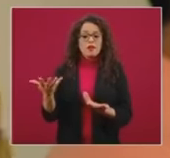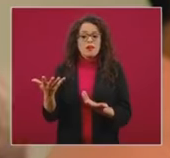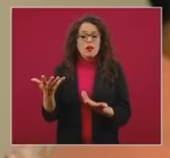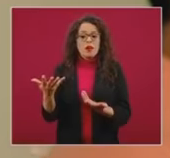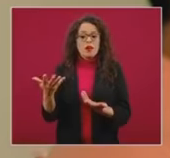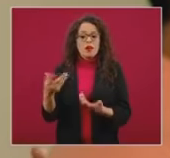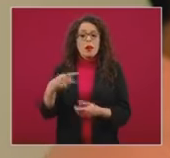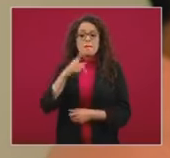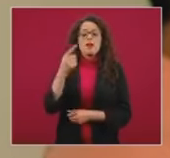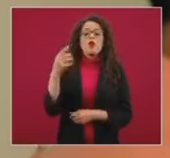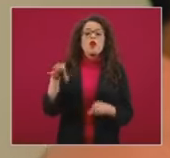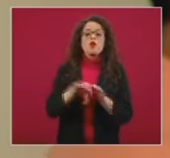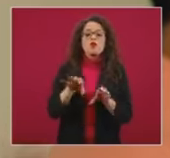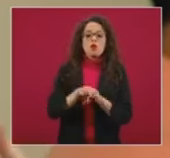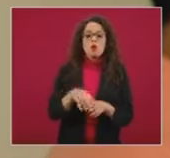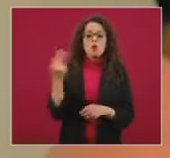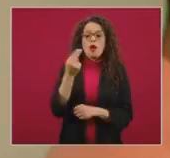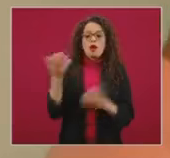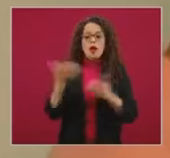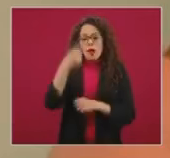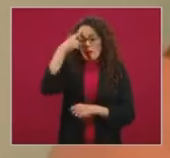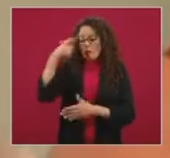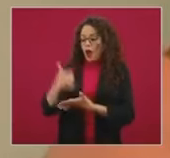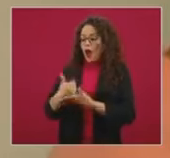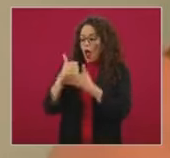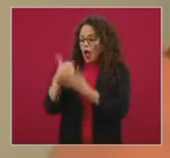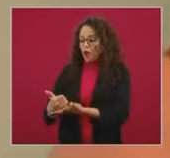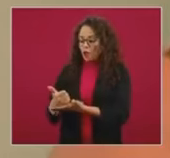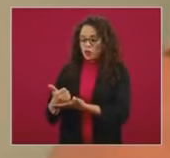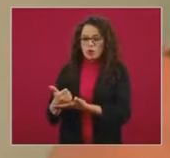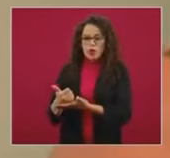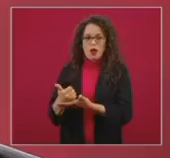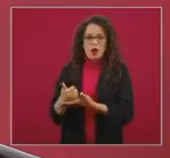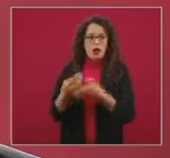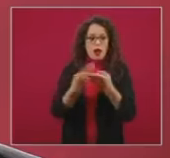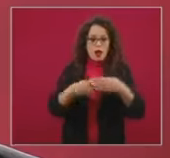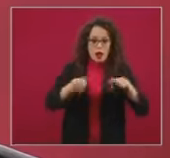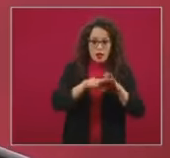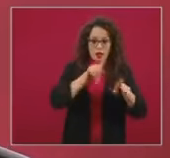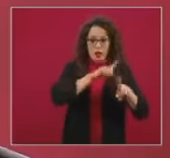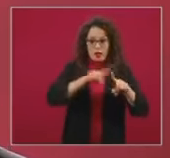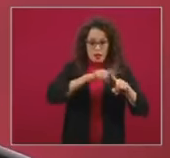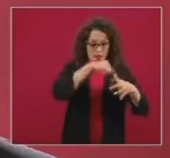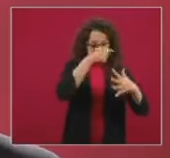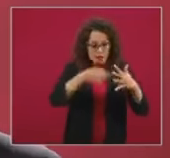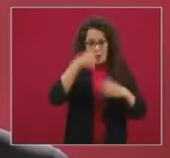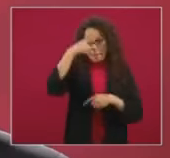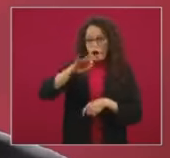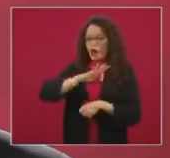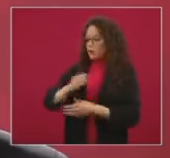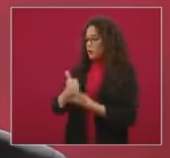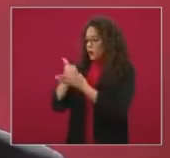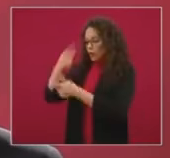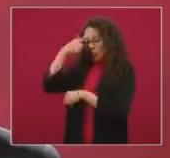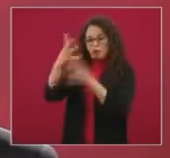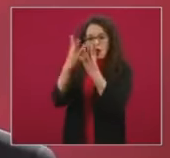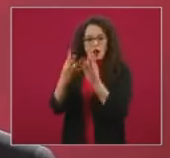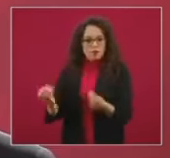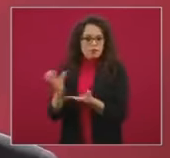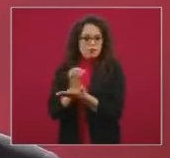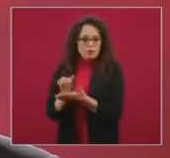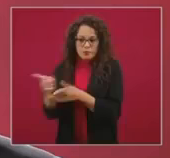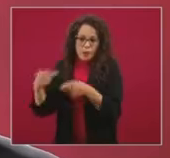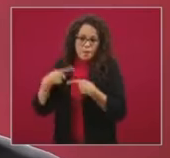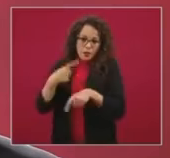persona para ayudar con los elementos que tenemos en casa para una recuperación más rápida? Muchas gracias contesto la segunda primero